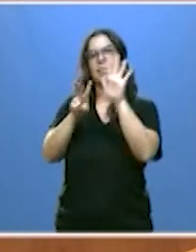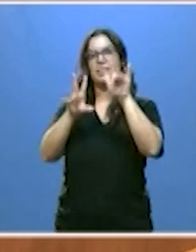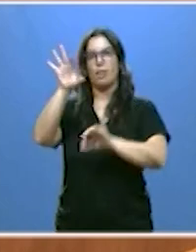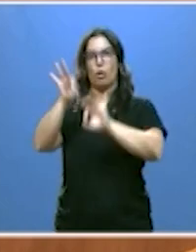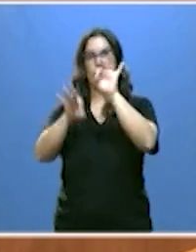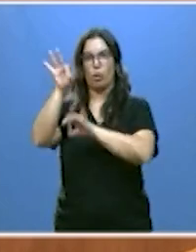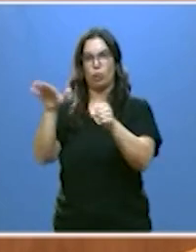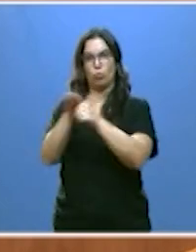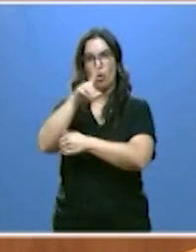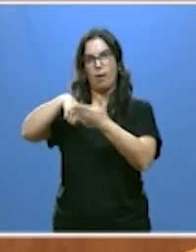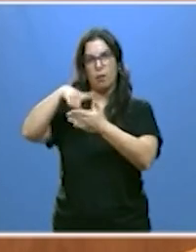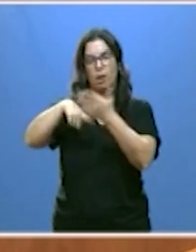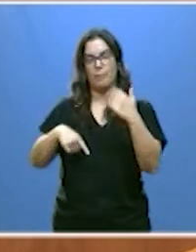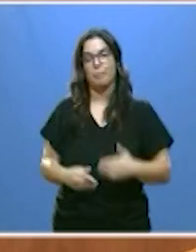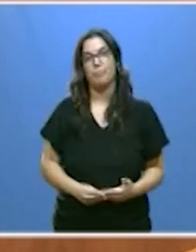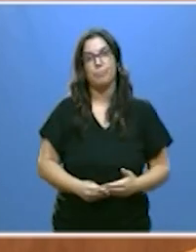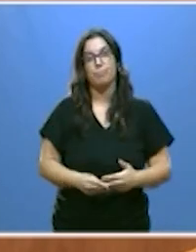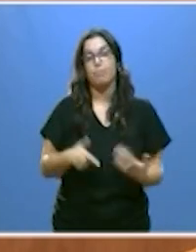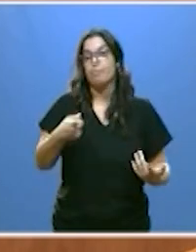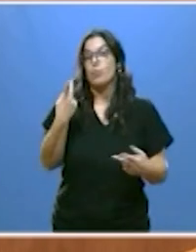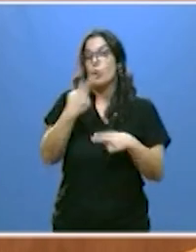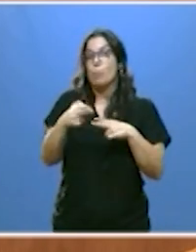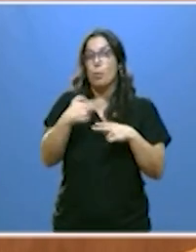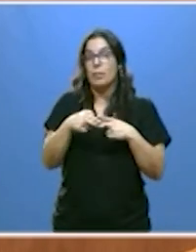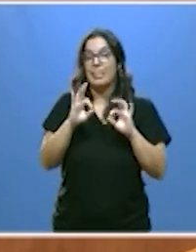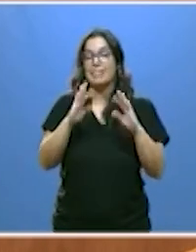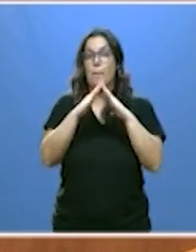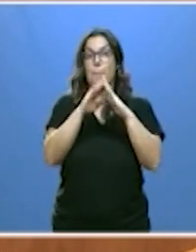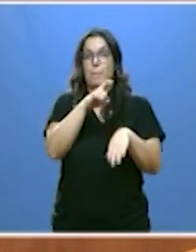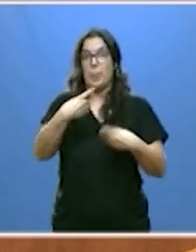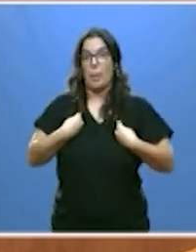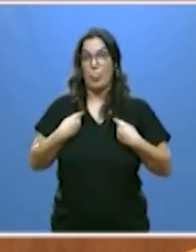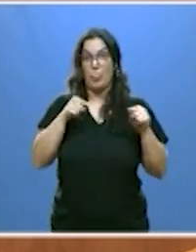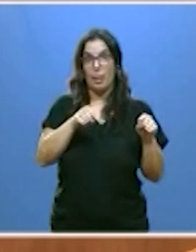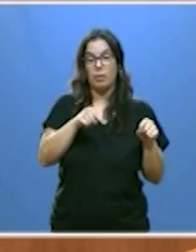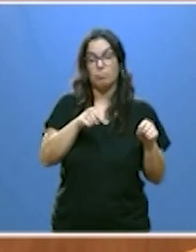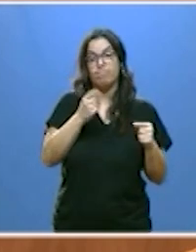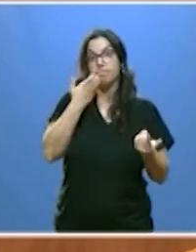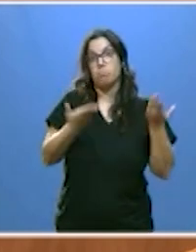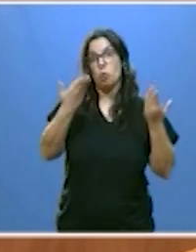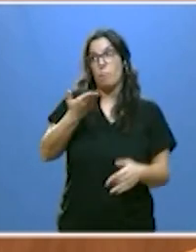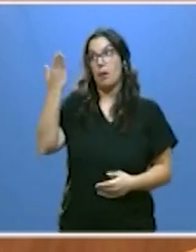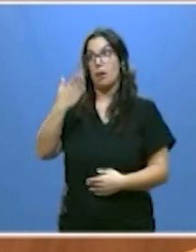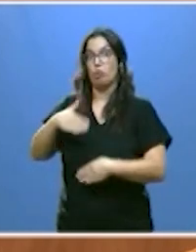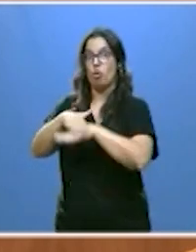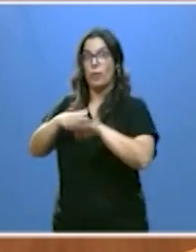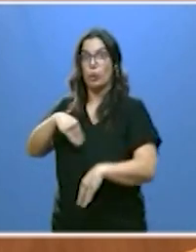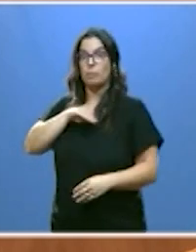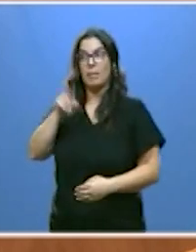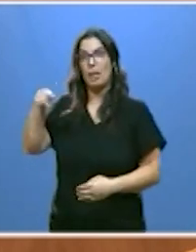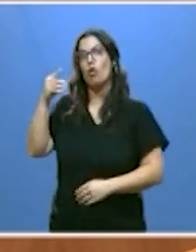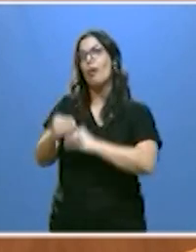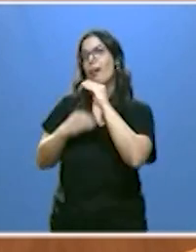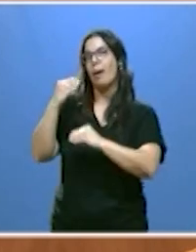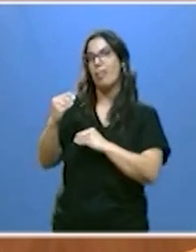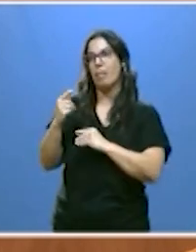del alquiler estas son nuestras políticas de vivienda frente a las políticas del gobierno de España que introduce